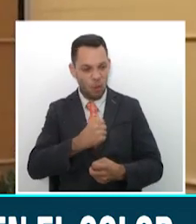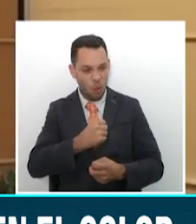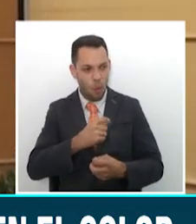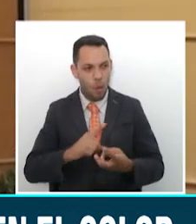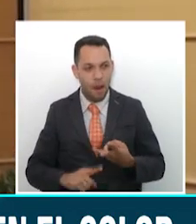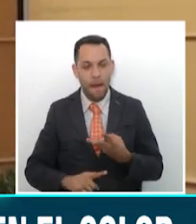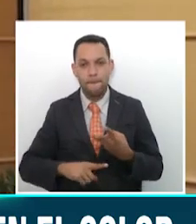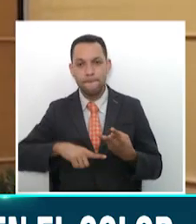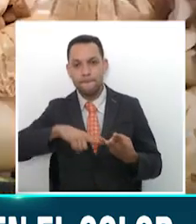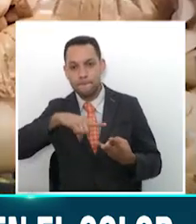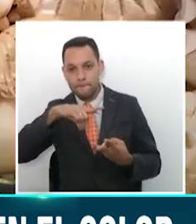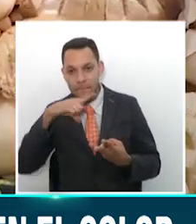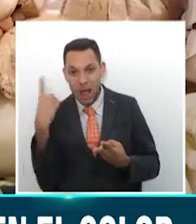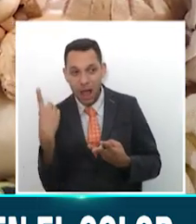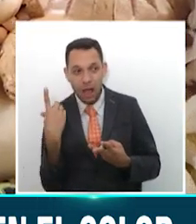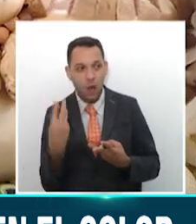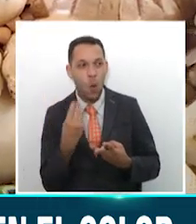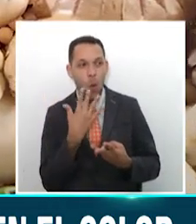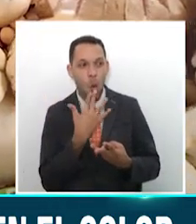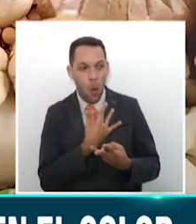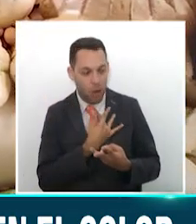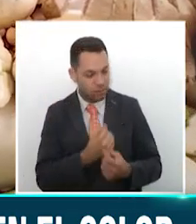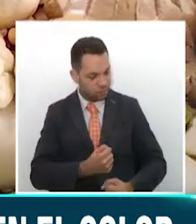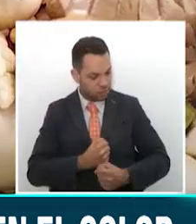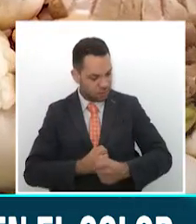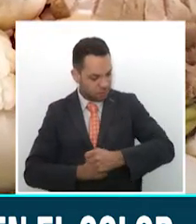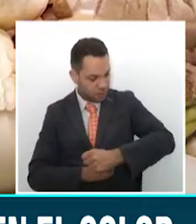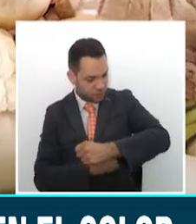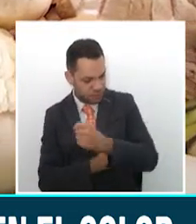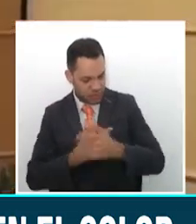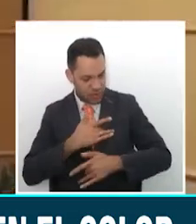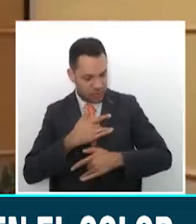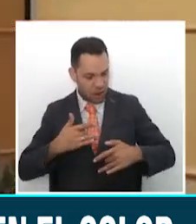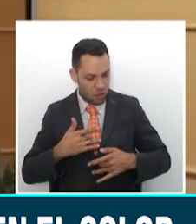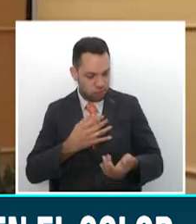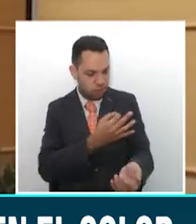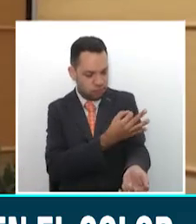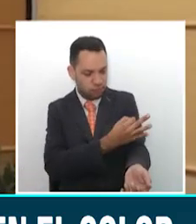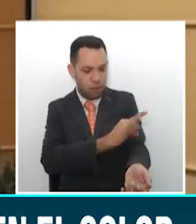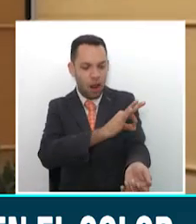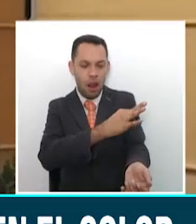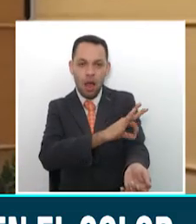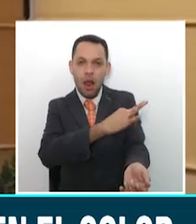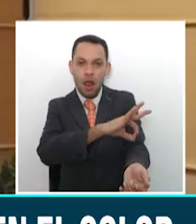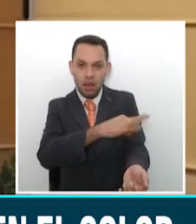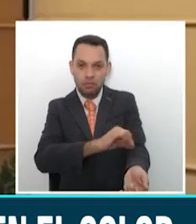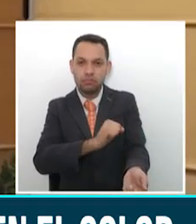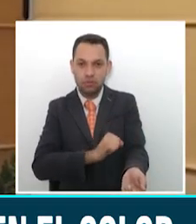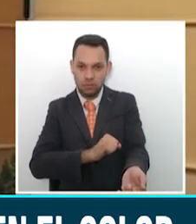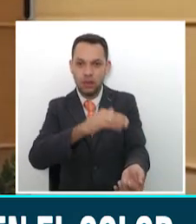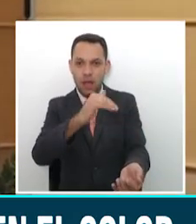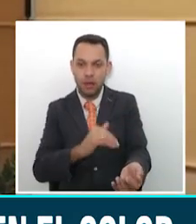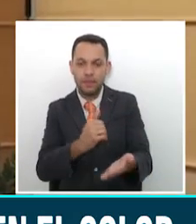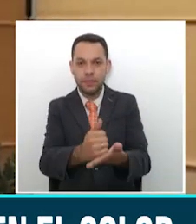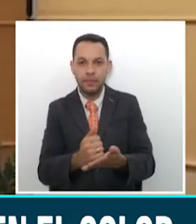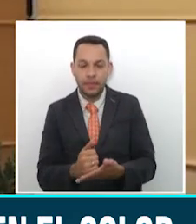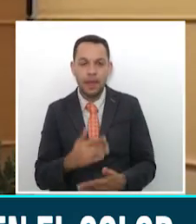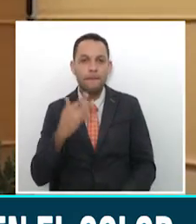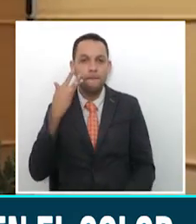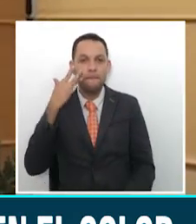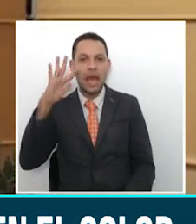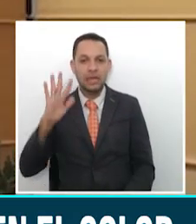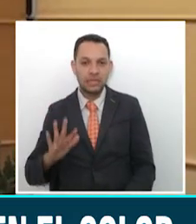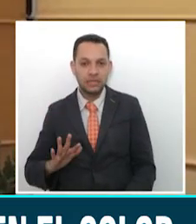blancas nos ayudan a mantener sanos los niveles de colesterol. Las de color amarillo y naranja